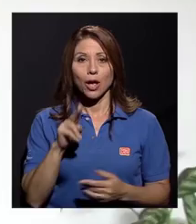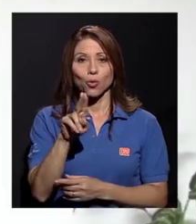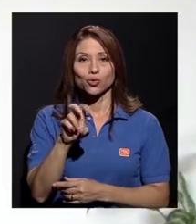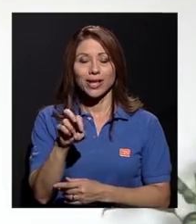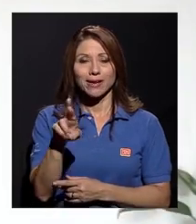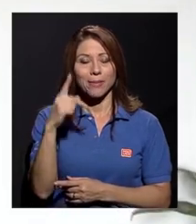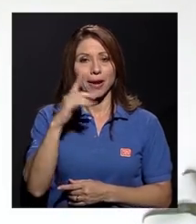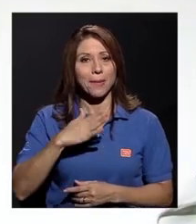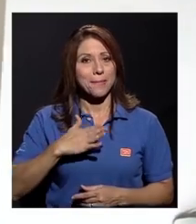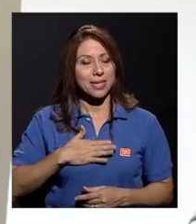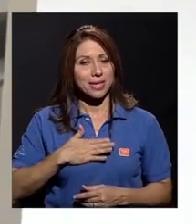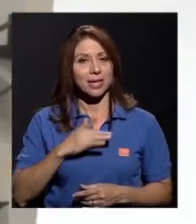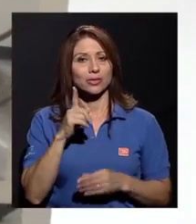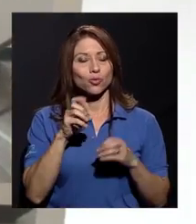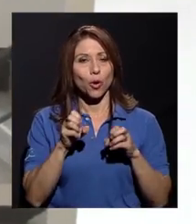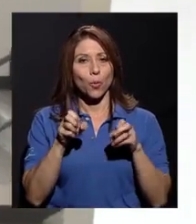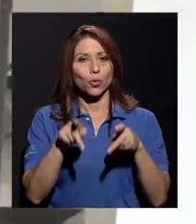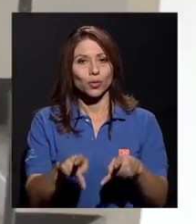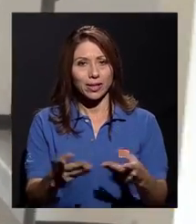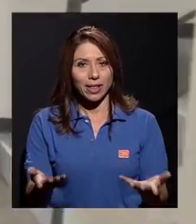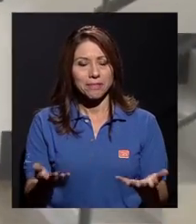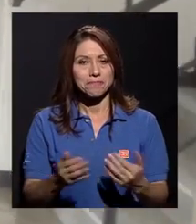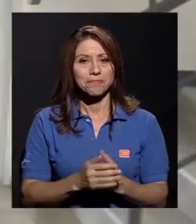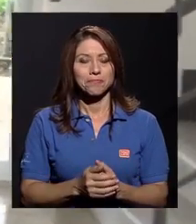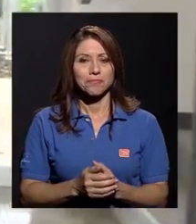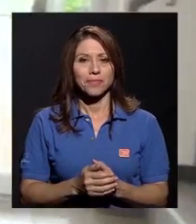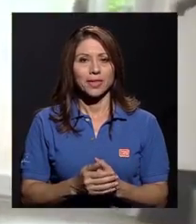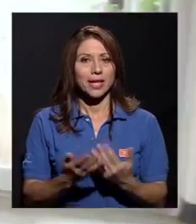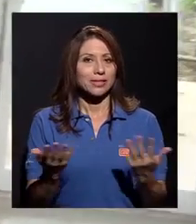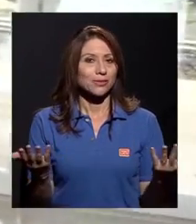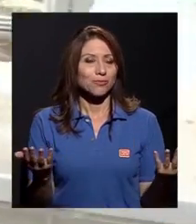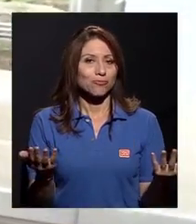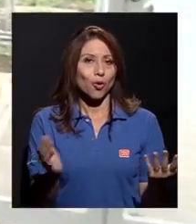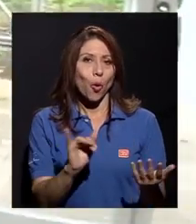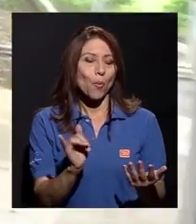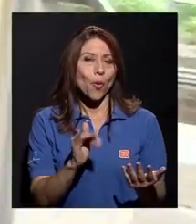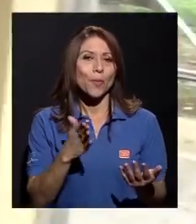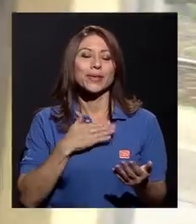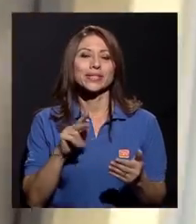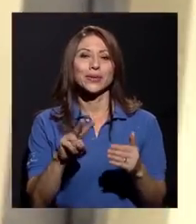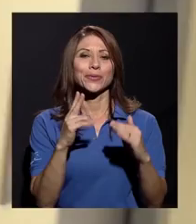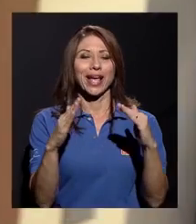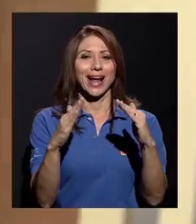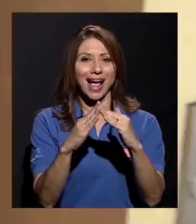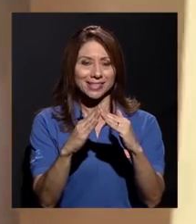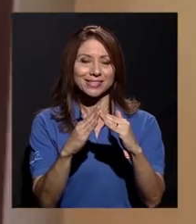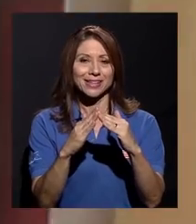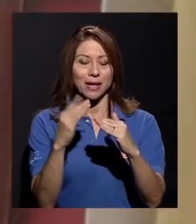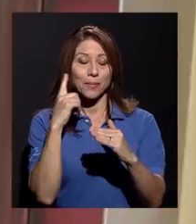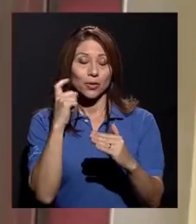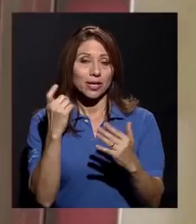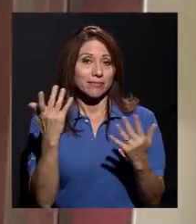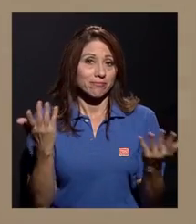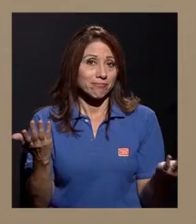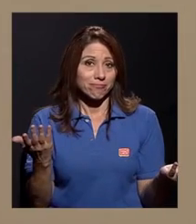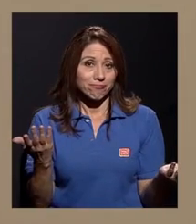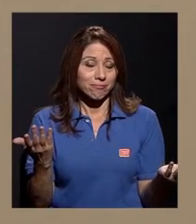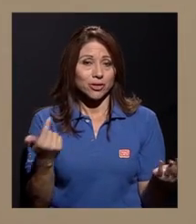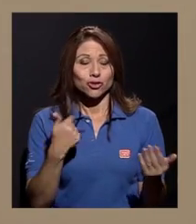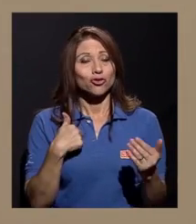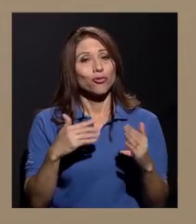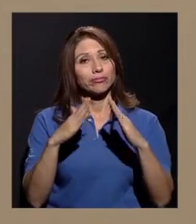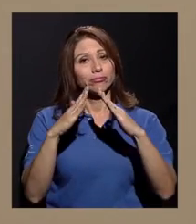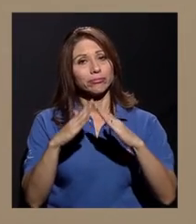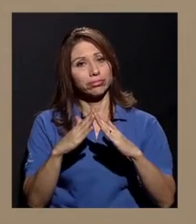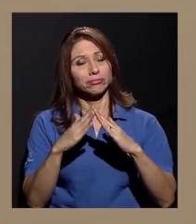es una oportunidad. Es como mi segunda casa, de hecho, porque yo